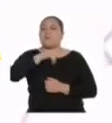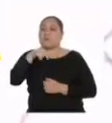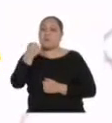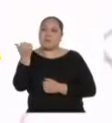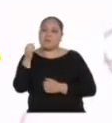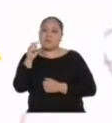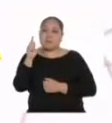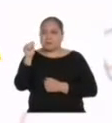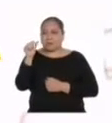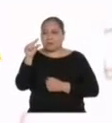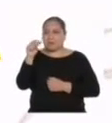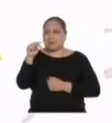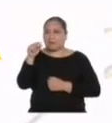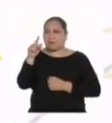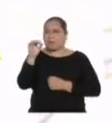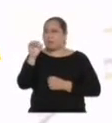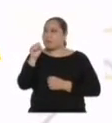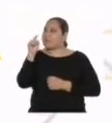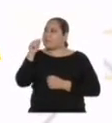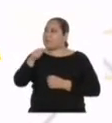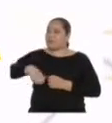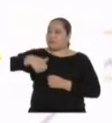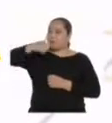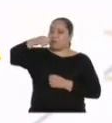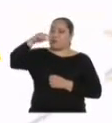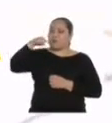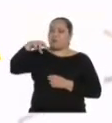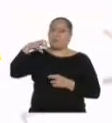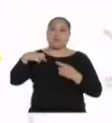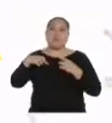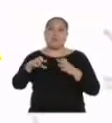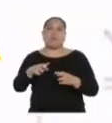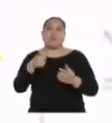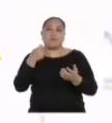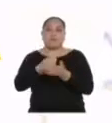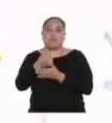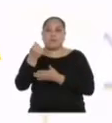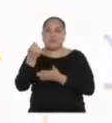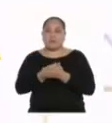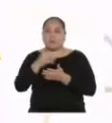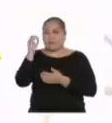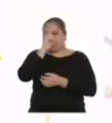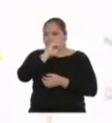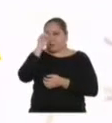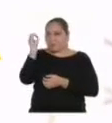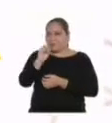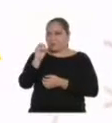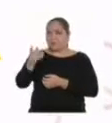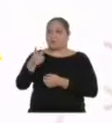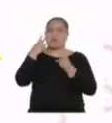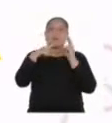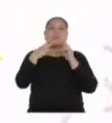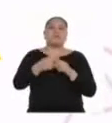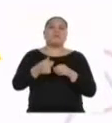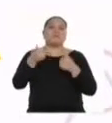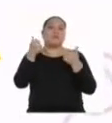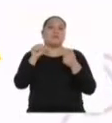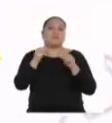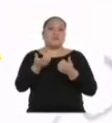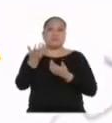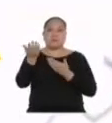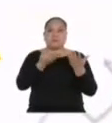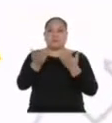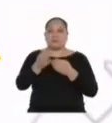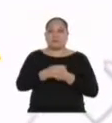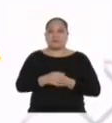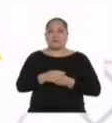agentes económicos. Esta autoridad le permite cobrar tributos y prever de bienes y